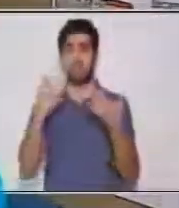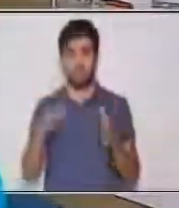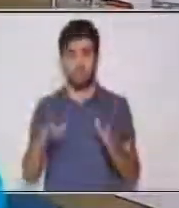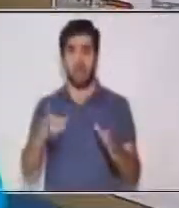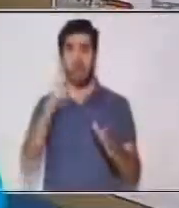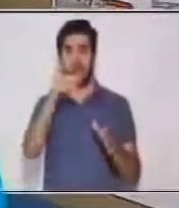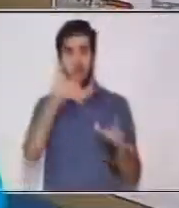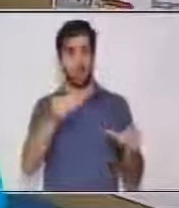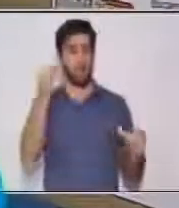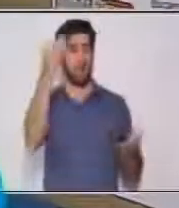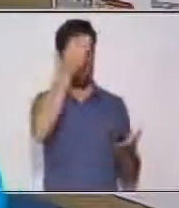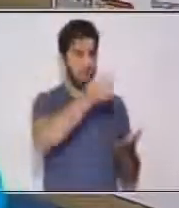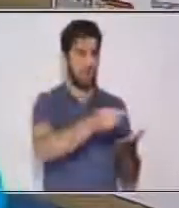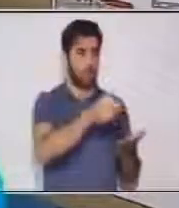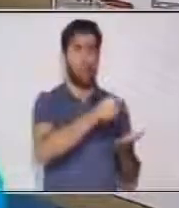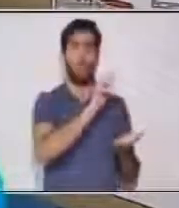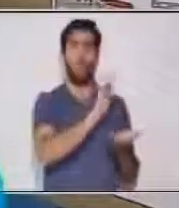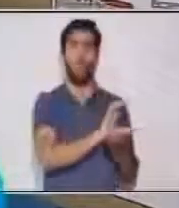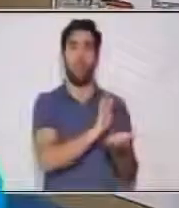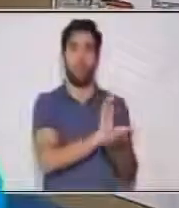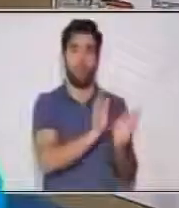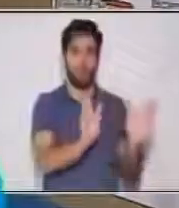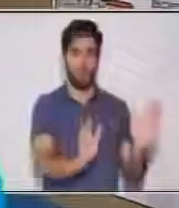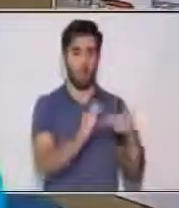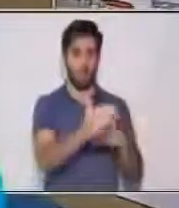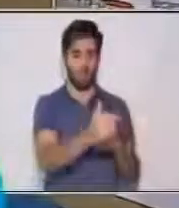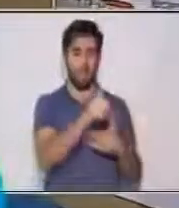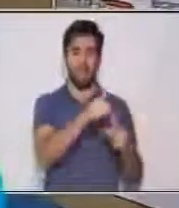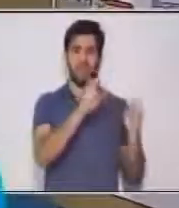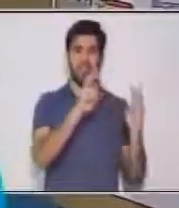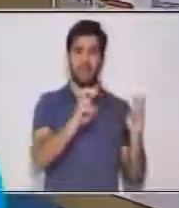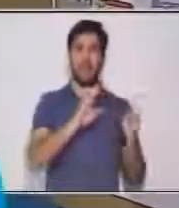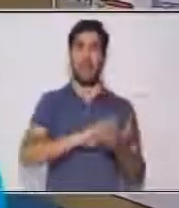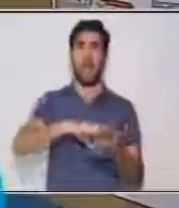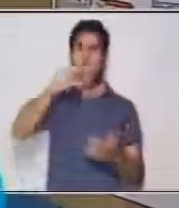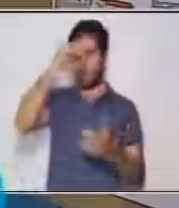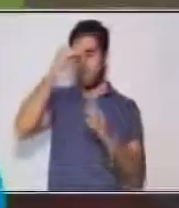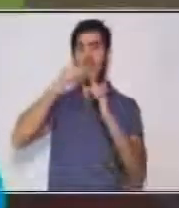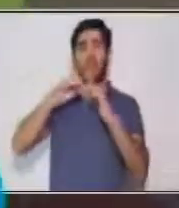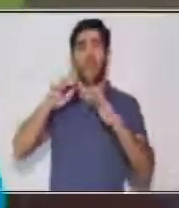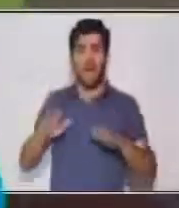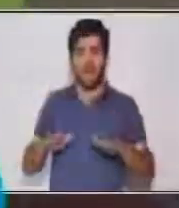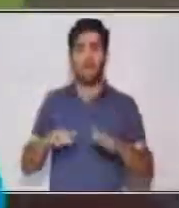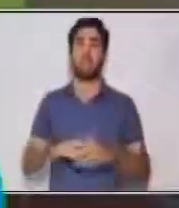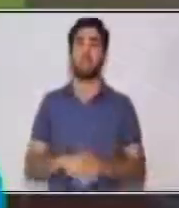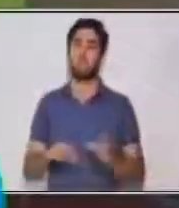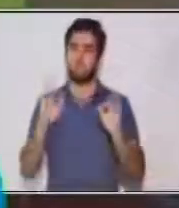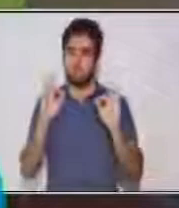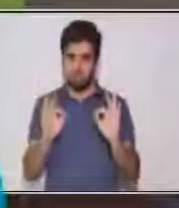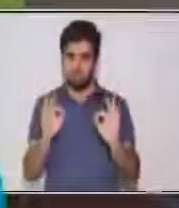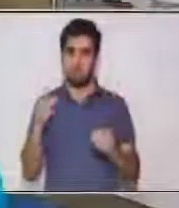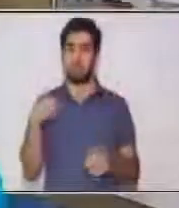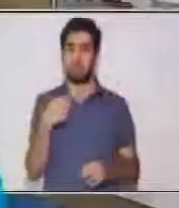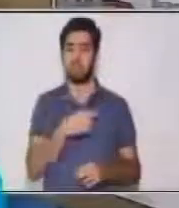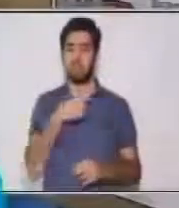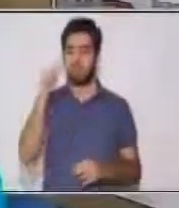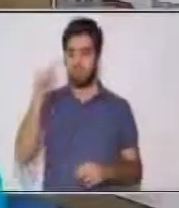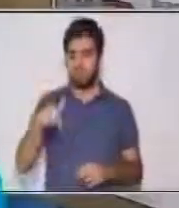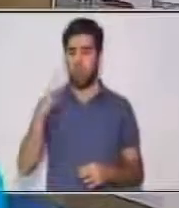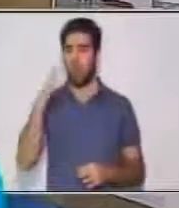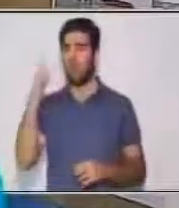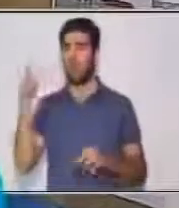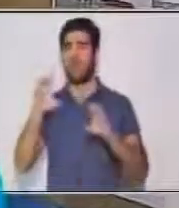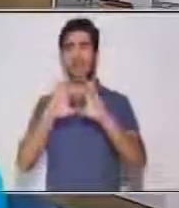tu portafolio de tarea. Entonces, niños y niñas, esto fue la clase del día de hoy,